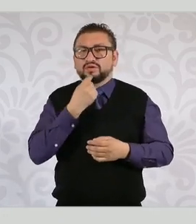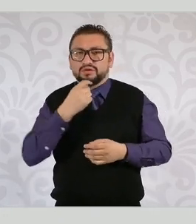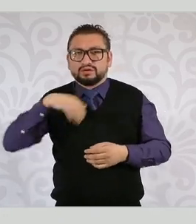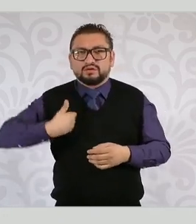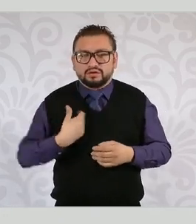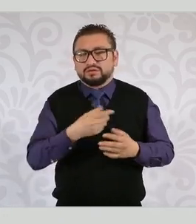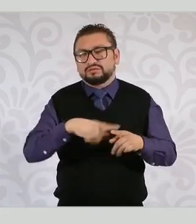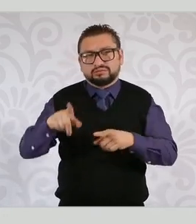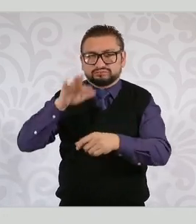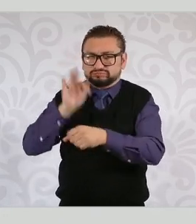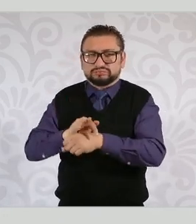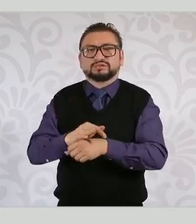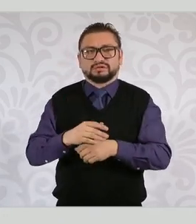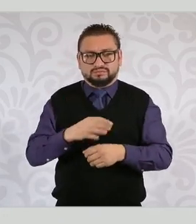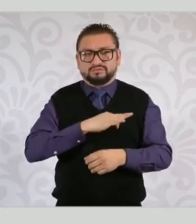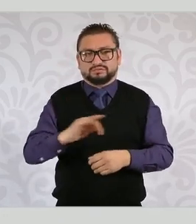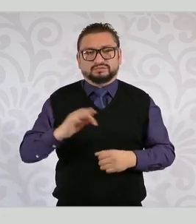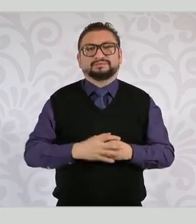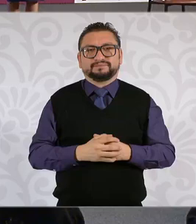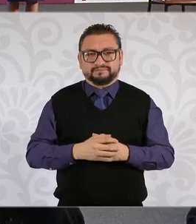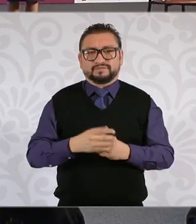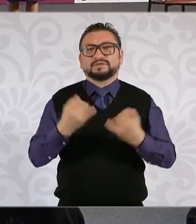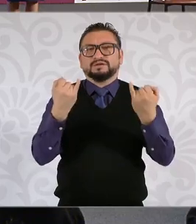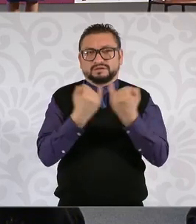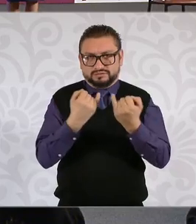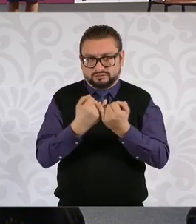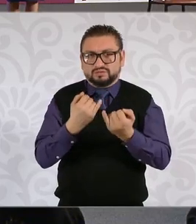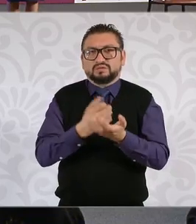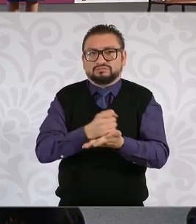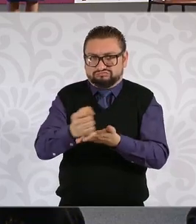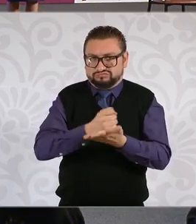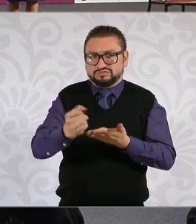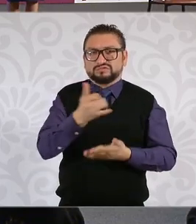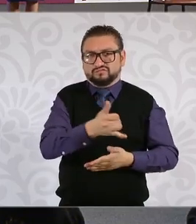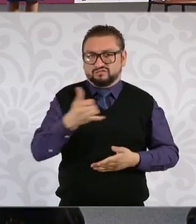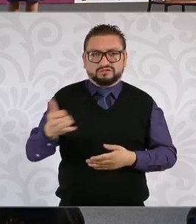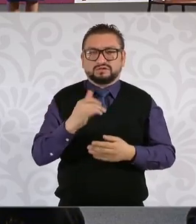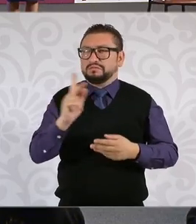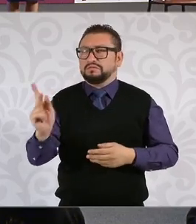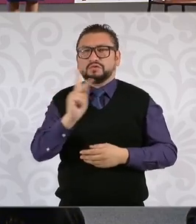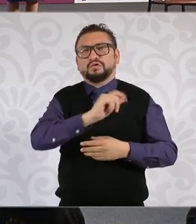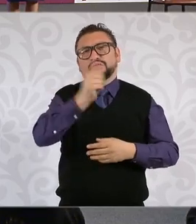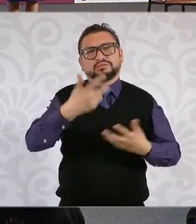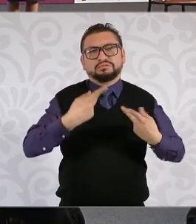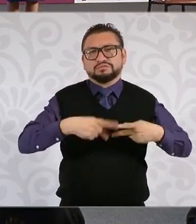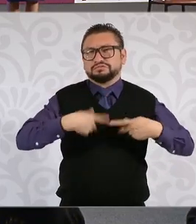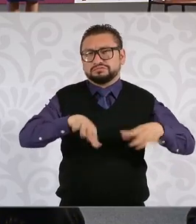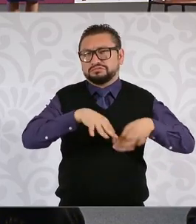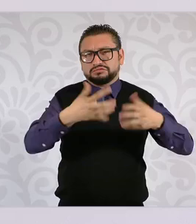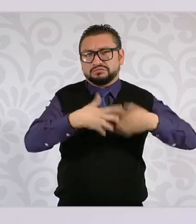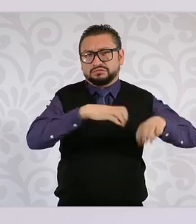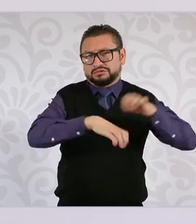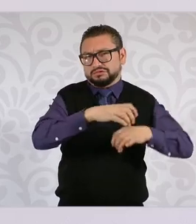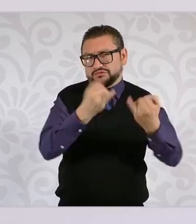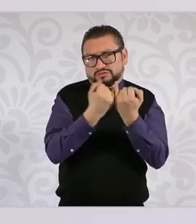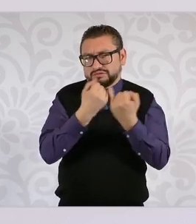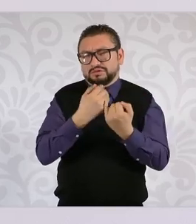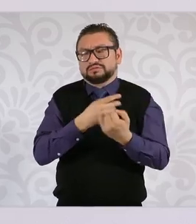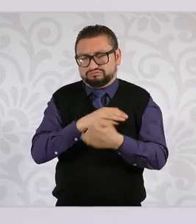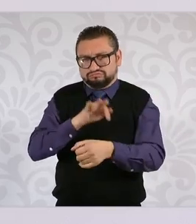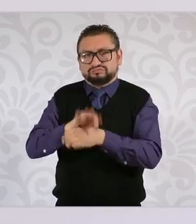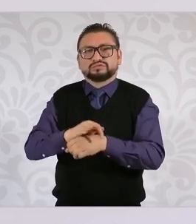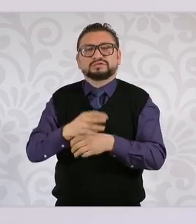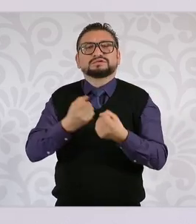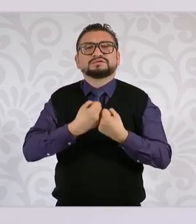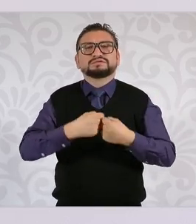cubiertas. También tendrán derecho a créditos del Infonavit, como cualquier otro trabajador formalmente registrado, y tendrán